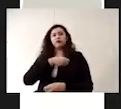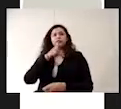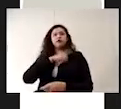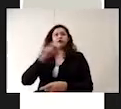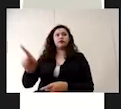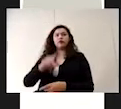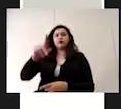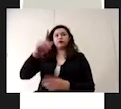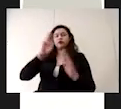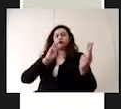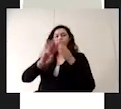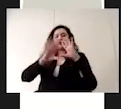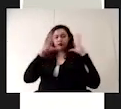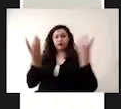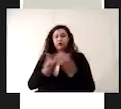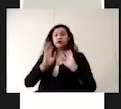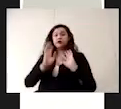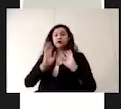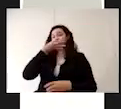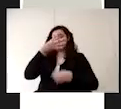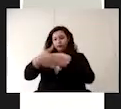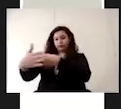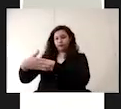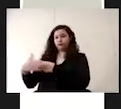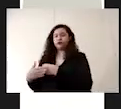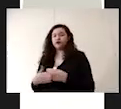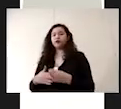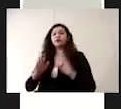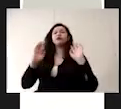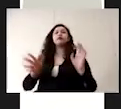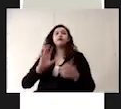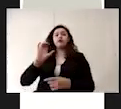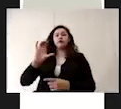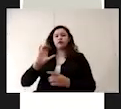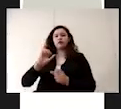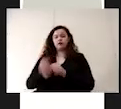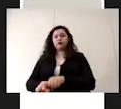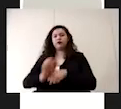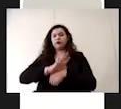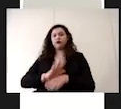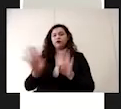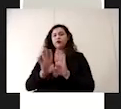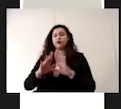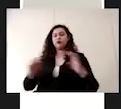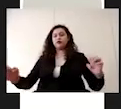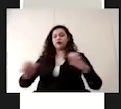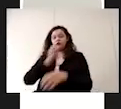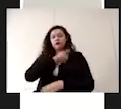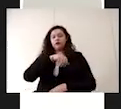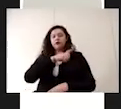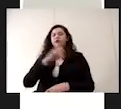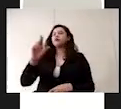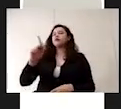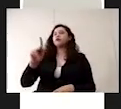Para este momento, ya habían declarado al COVID-19 como una pandemia. Debido a esta situación,